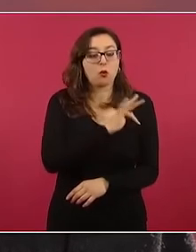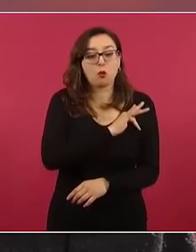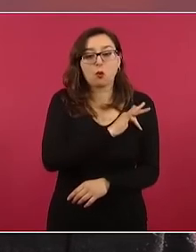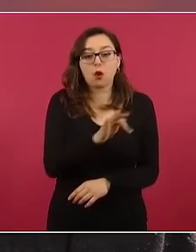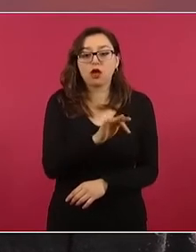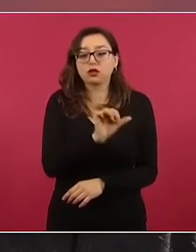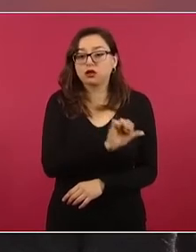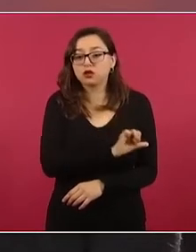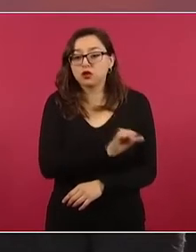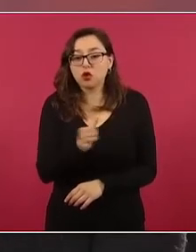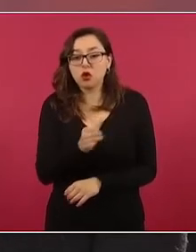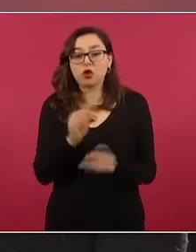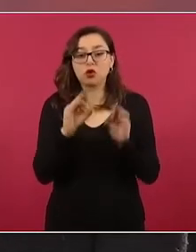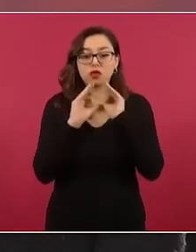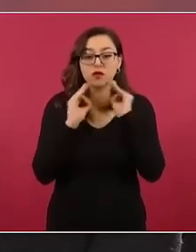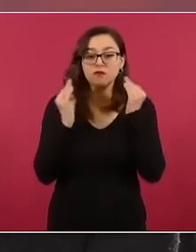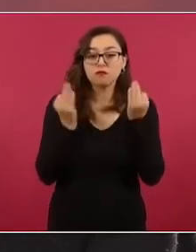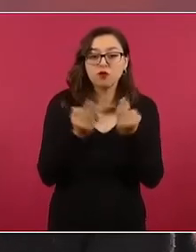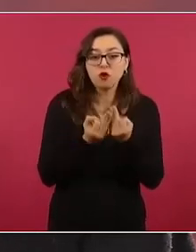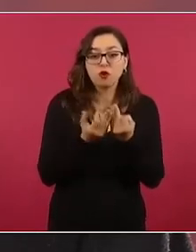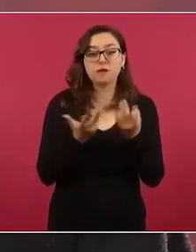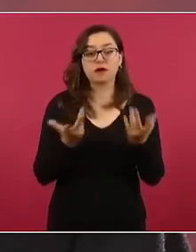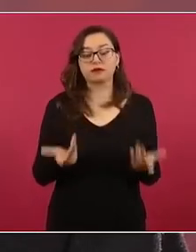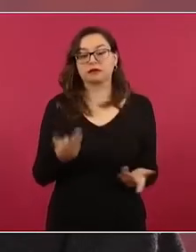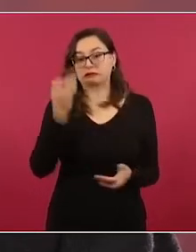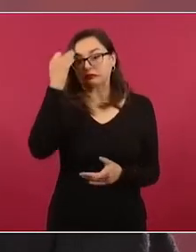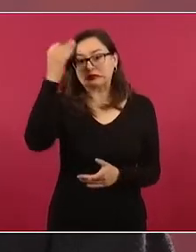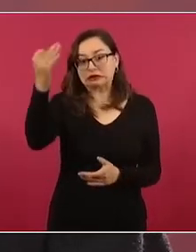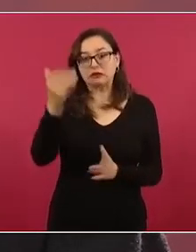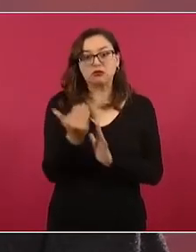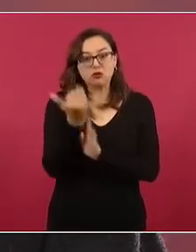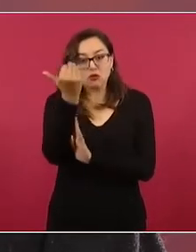acortar el tiempo